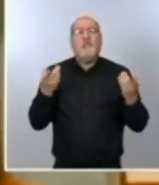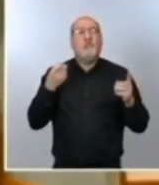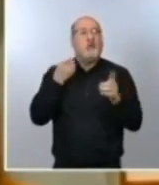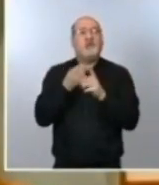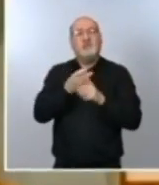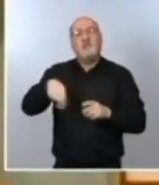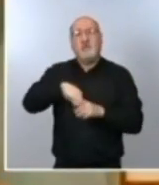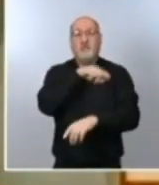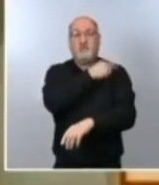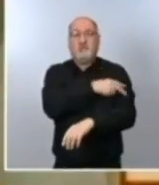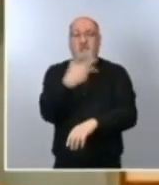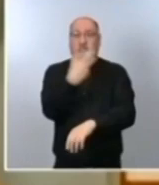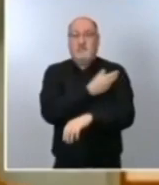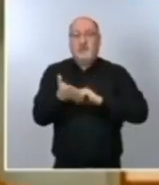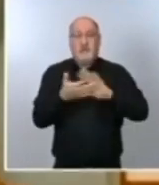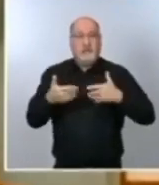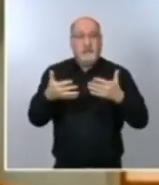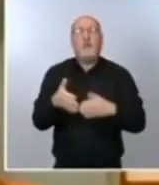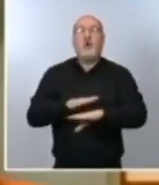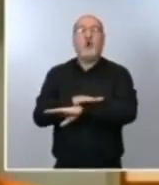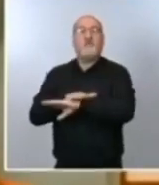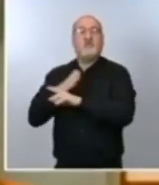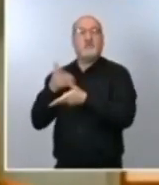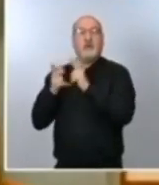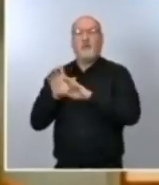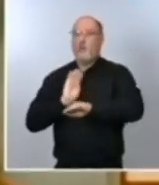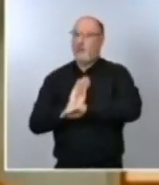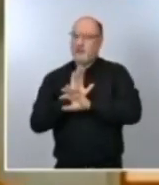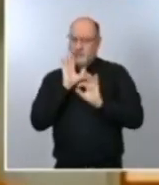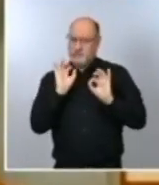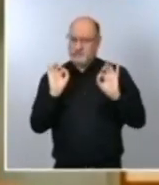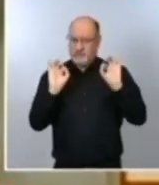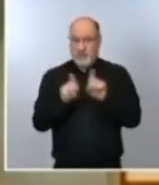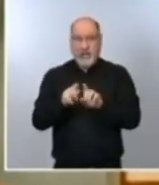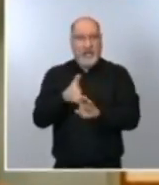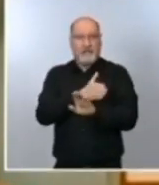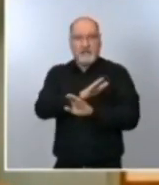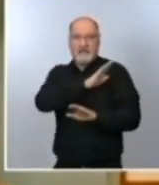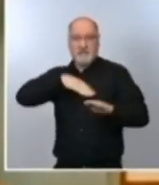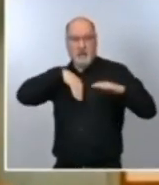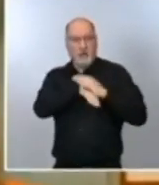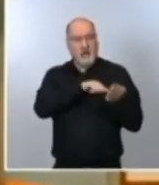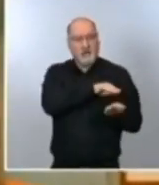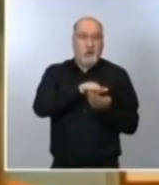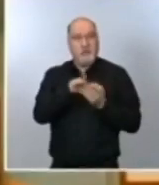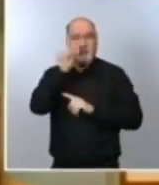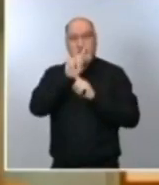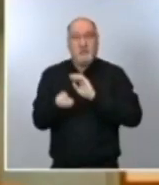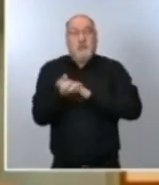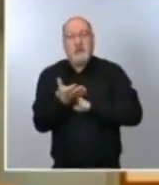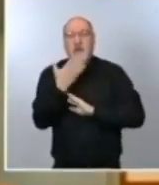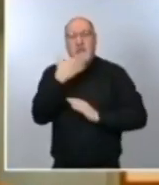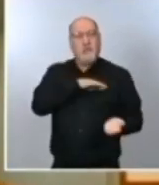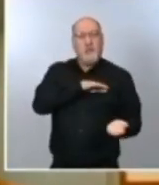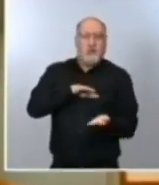el Gobierno vasco ha decidido ser cauto, tener una reserva para incidencias, pero no sé si el ministro está más de acuerdo con lo que ha dicho el